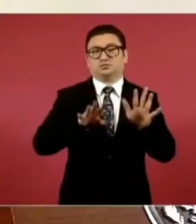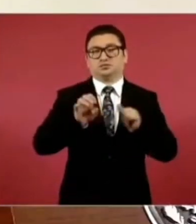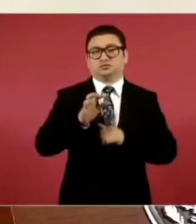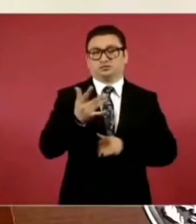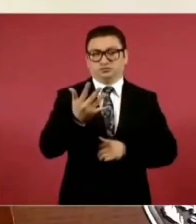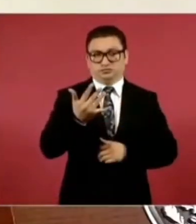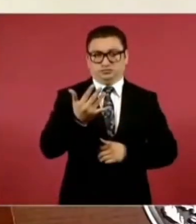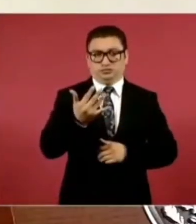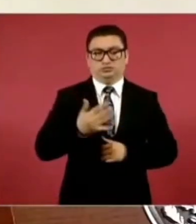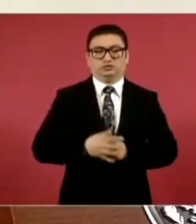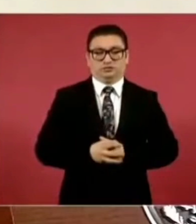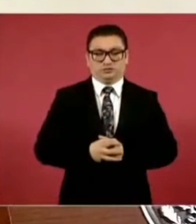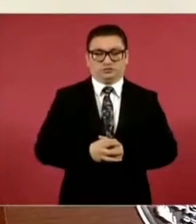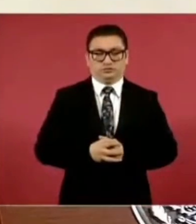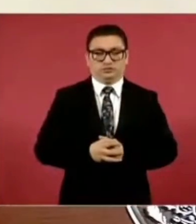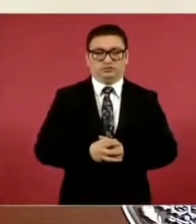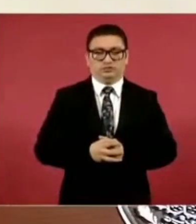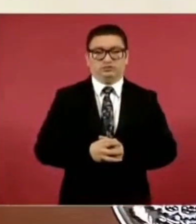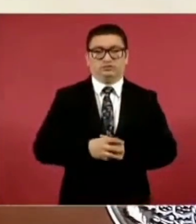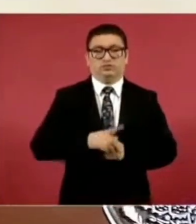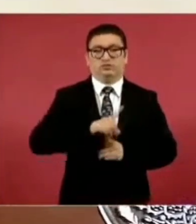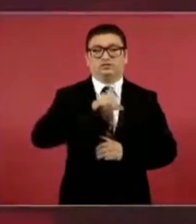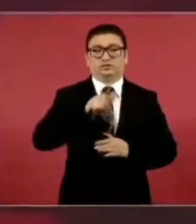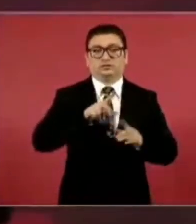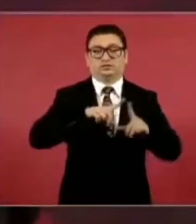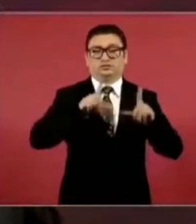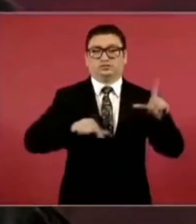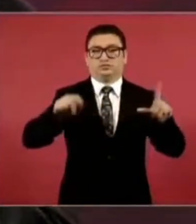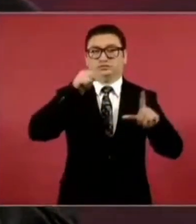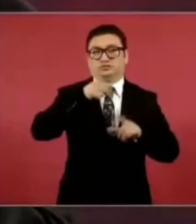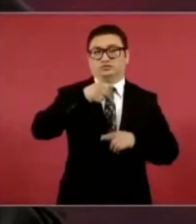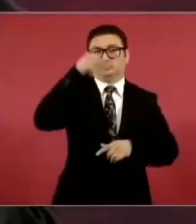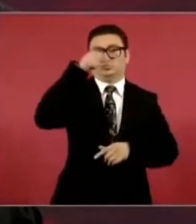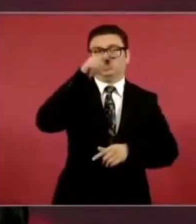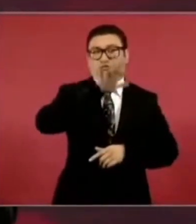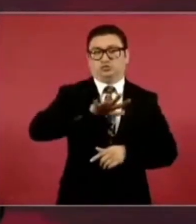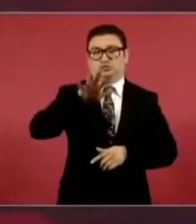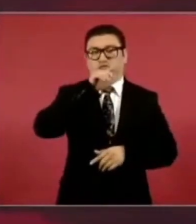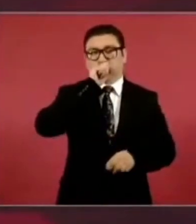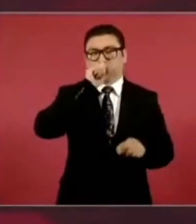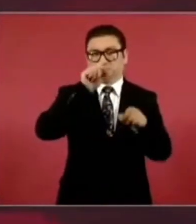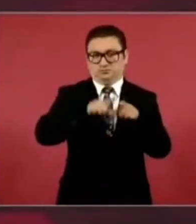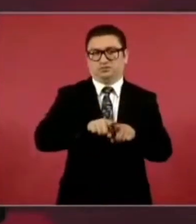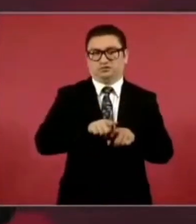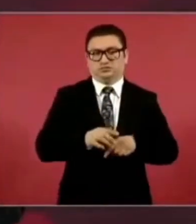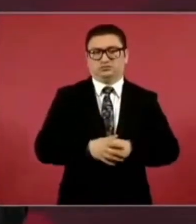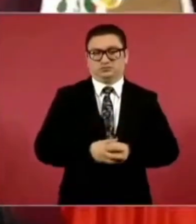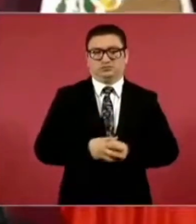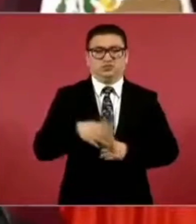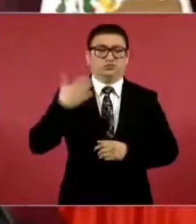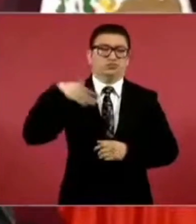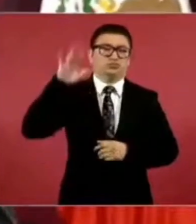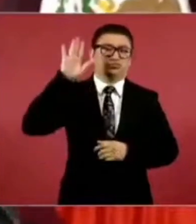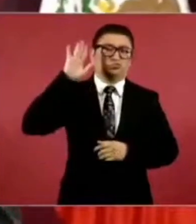y los del norte también desde